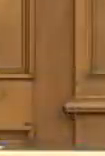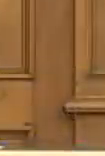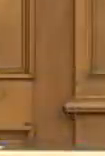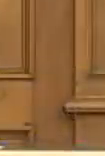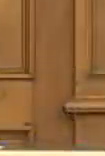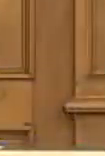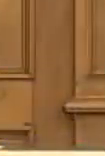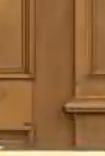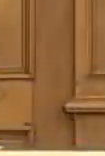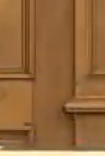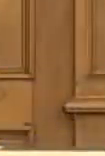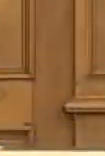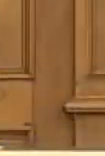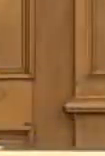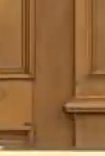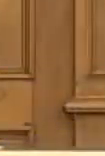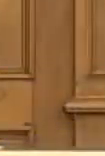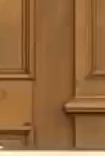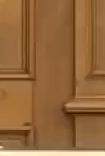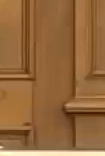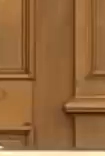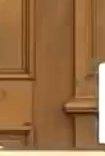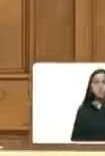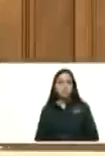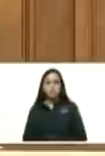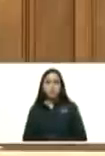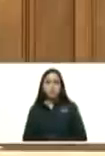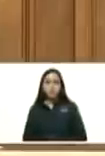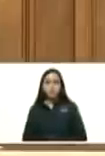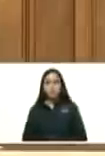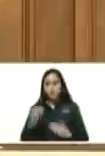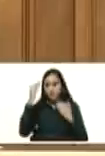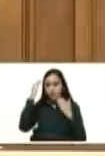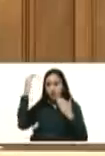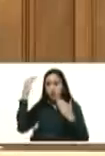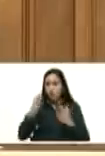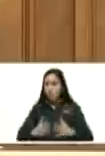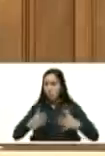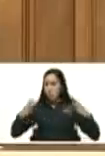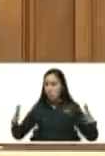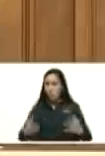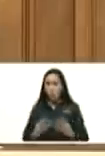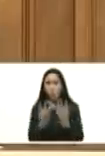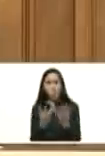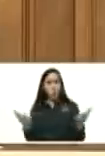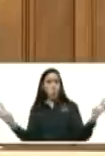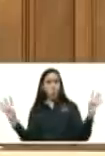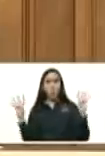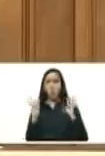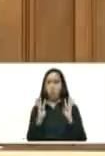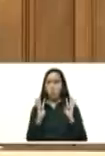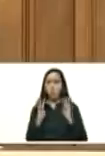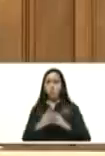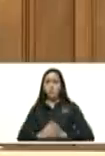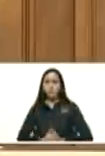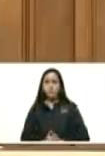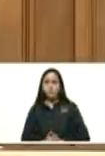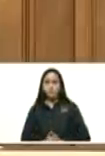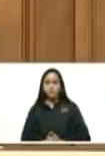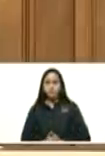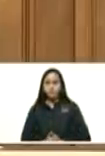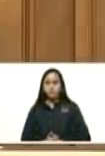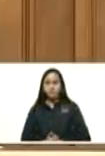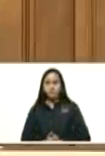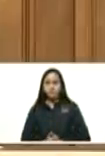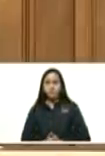electoral poder saludar a una amplia delegación de los